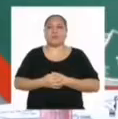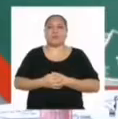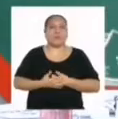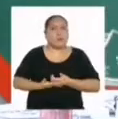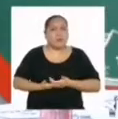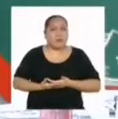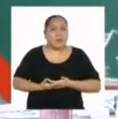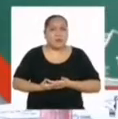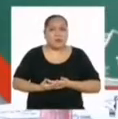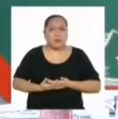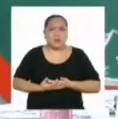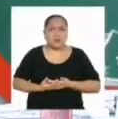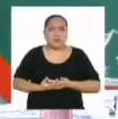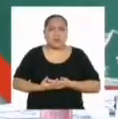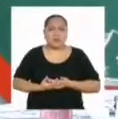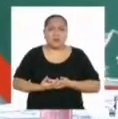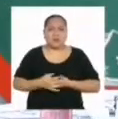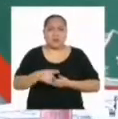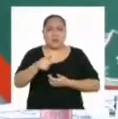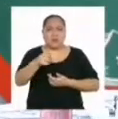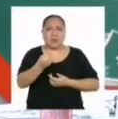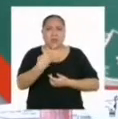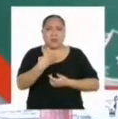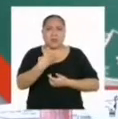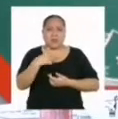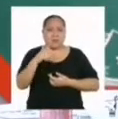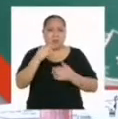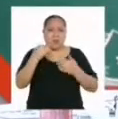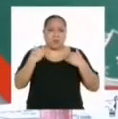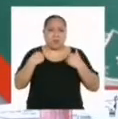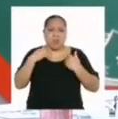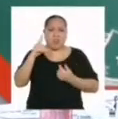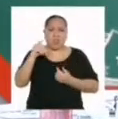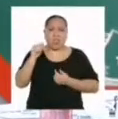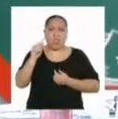¿Qué? Acá dice que me quedé sin datos.